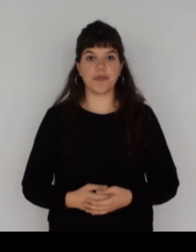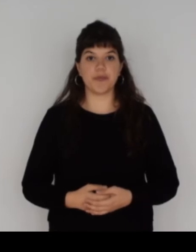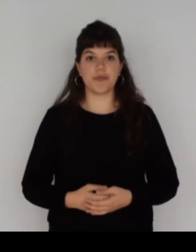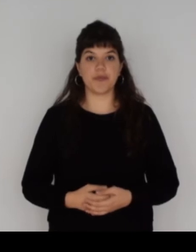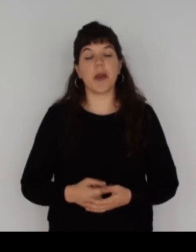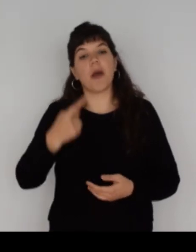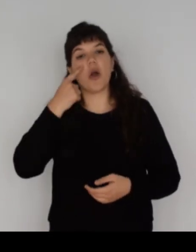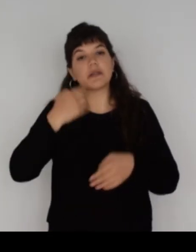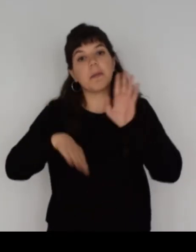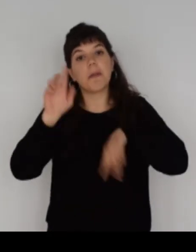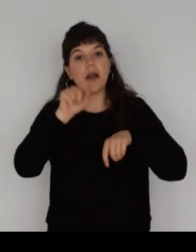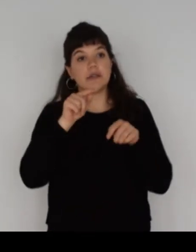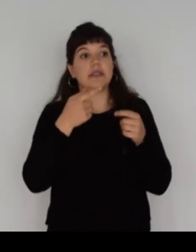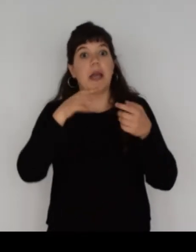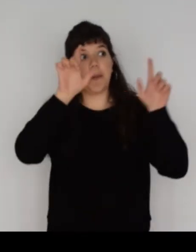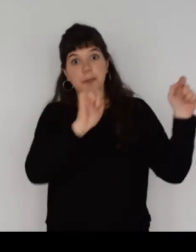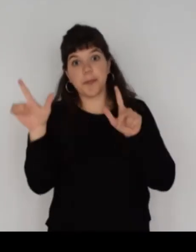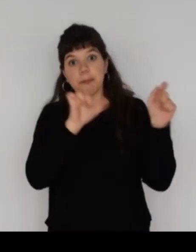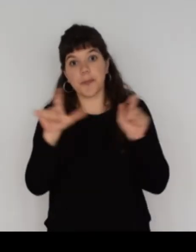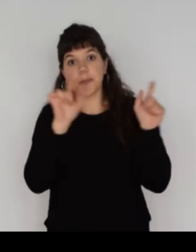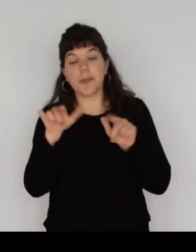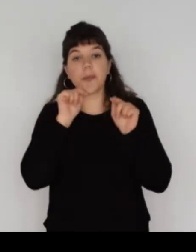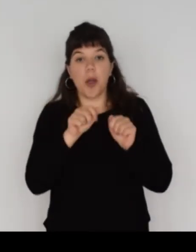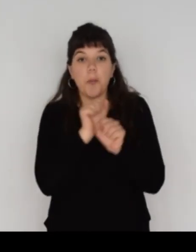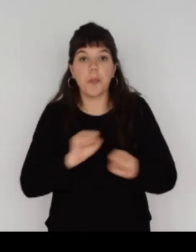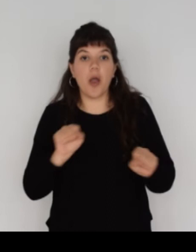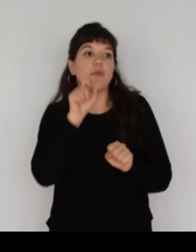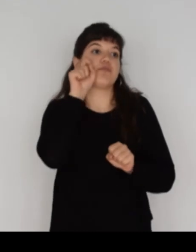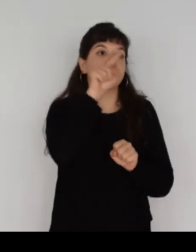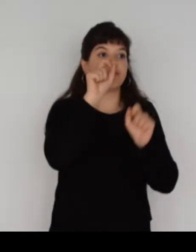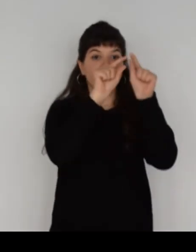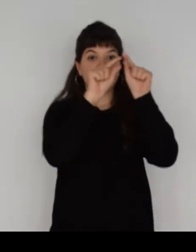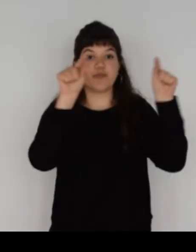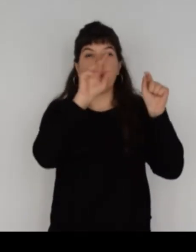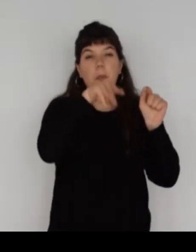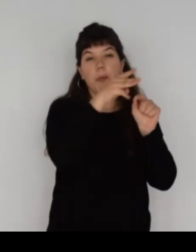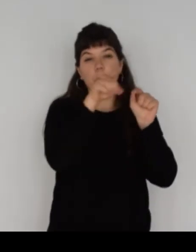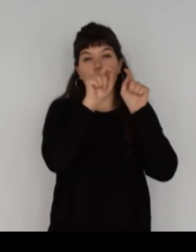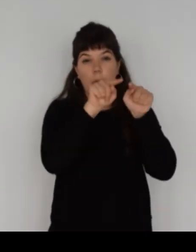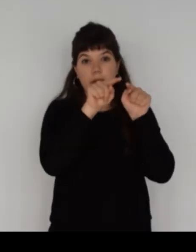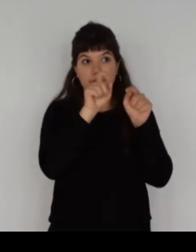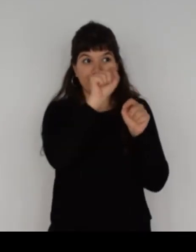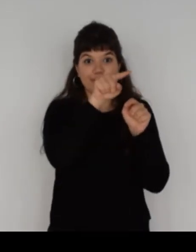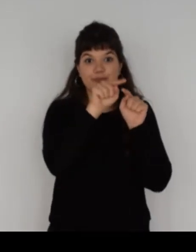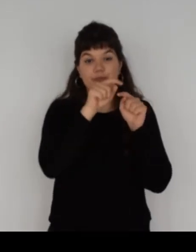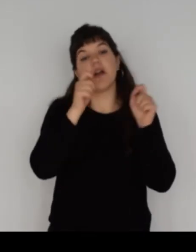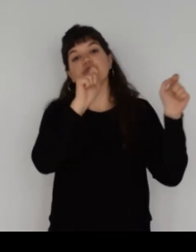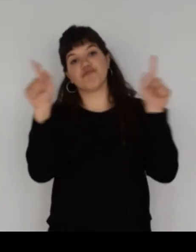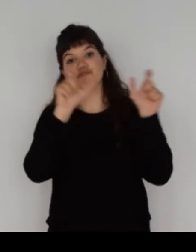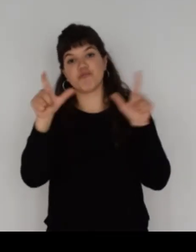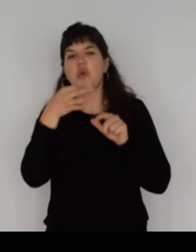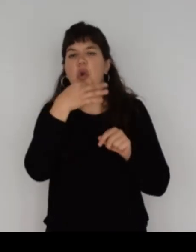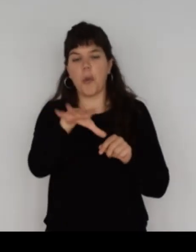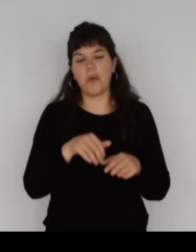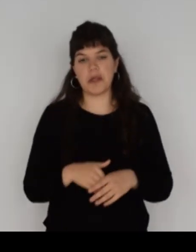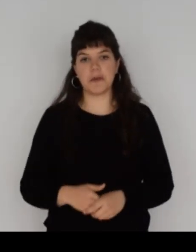Para conocer más sobre esta y otras obras de la Cervo, pueden acceder a la sección destacados de nuestra página web y seleccionar las